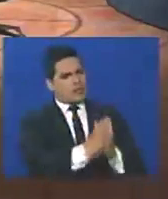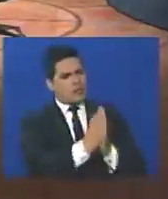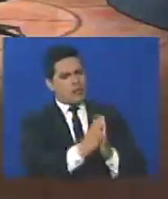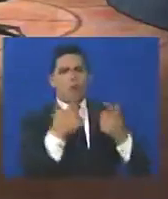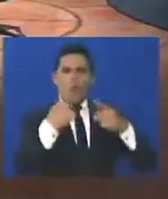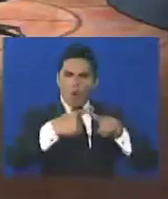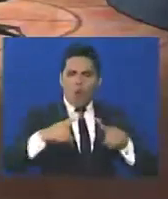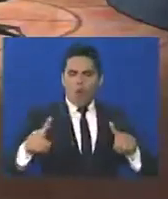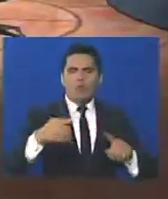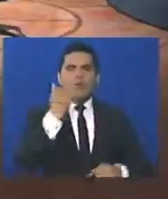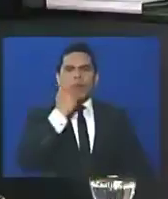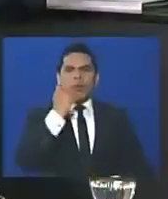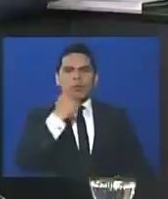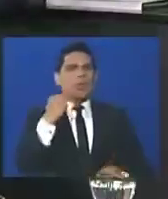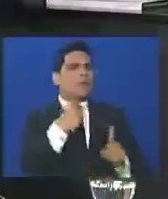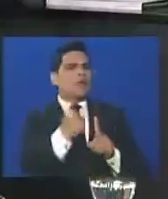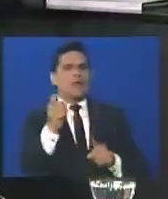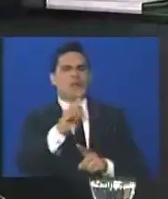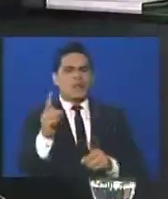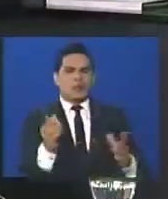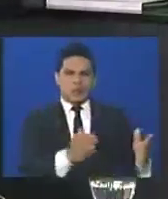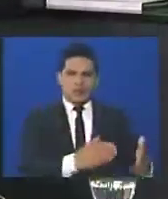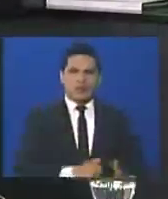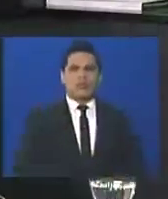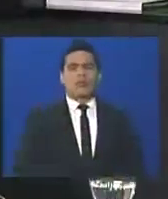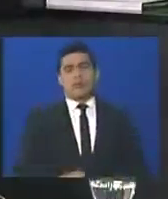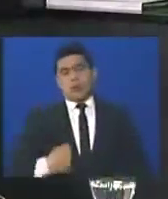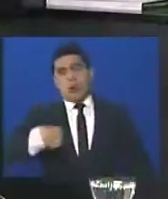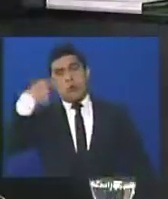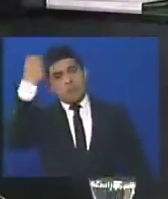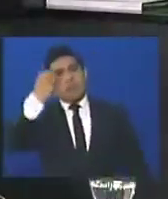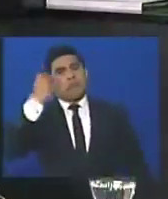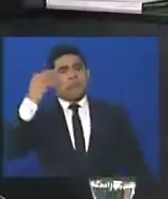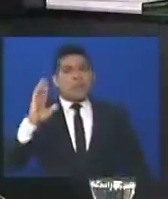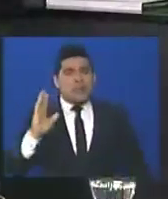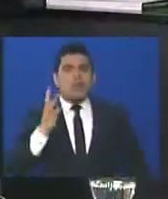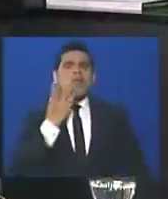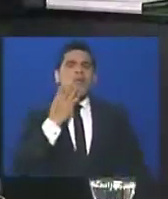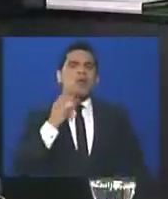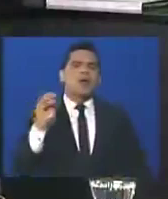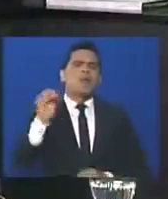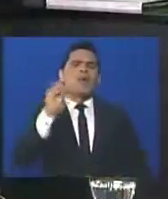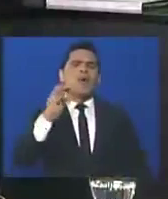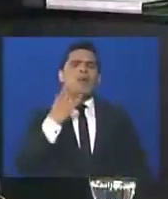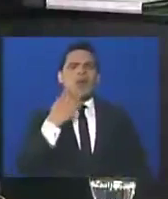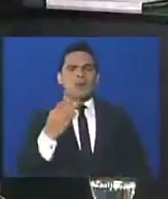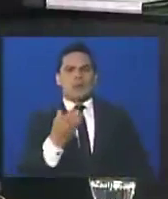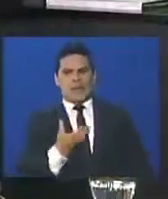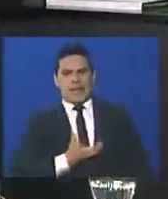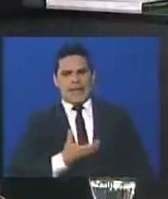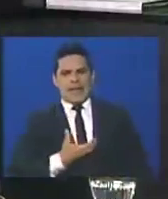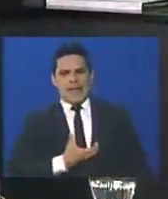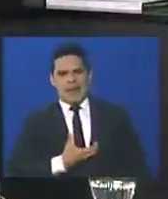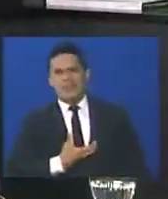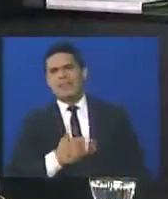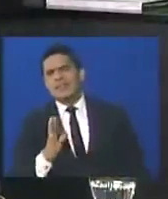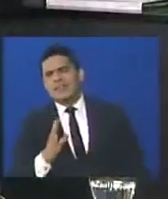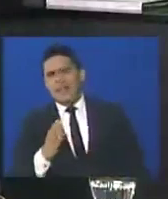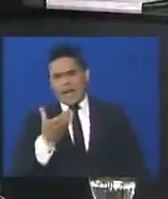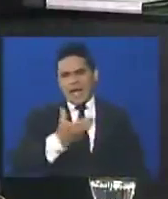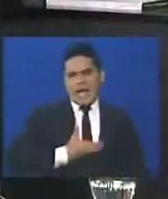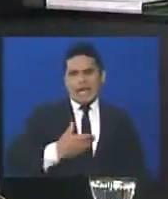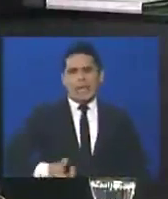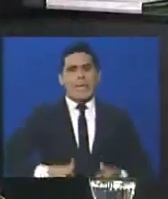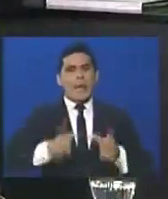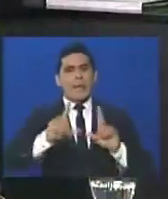este, no, termine en actos de violencia, supongo yo, o, ¿será que el alcalde, o será que el alcalde